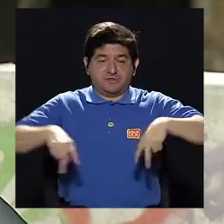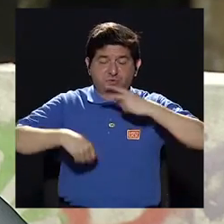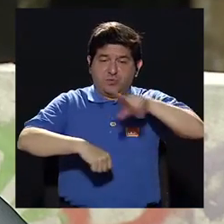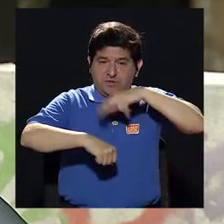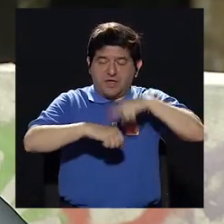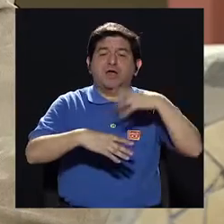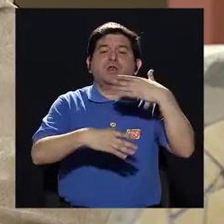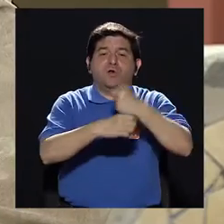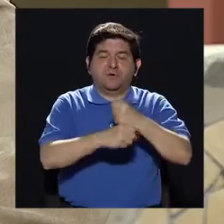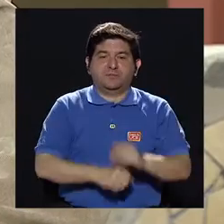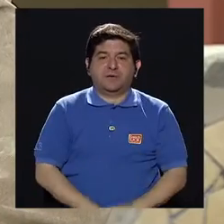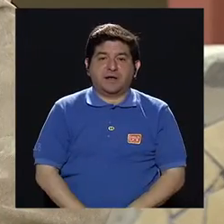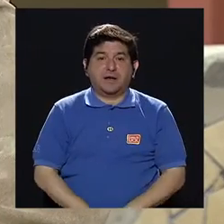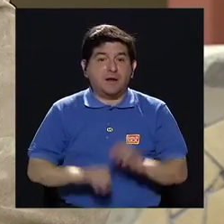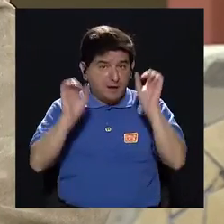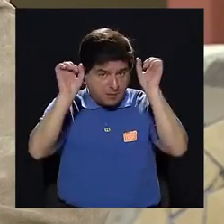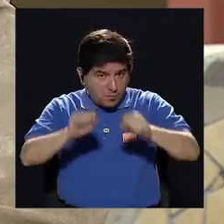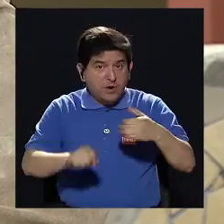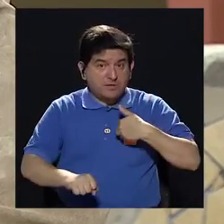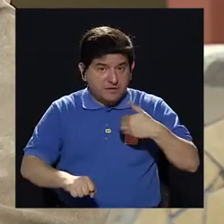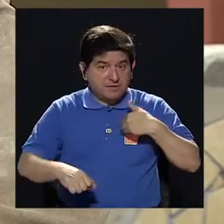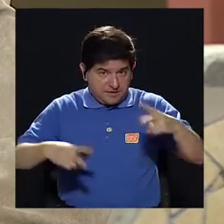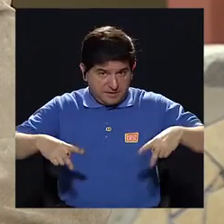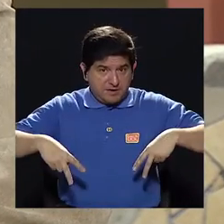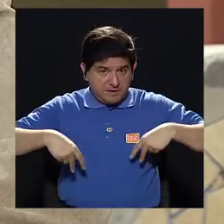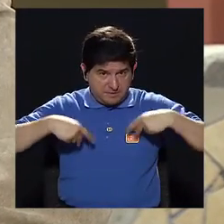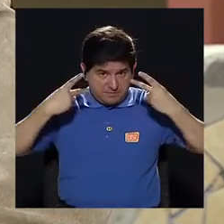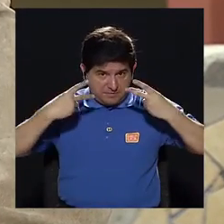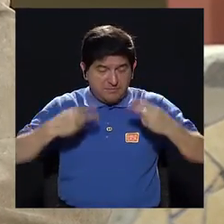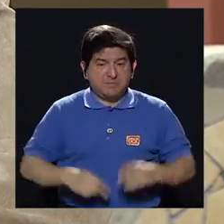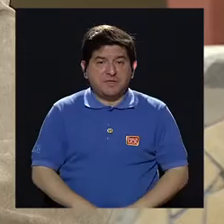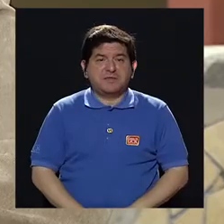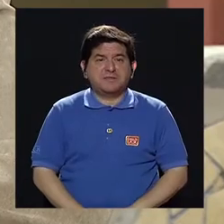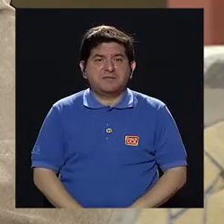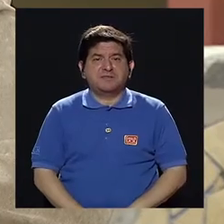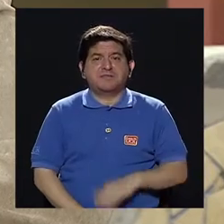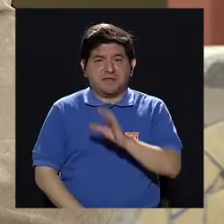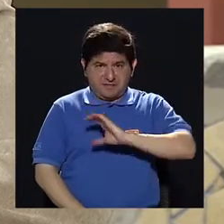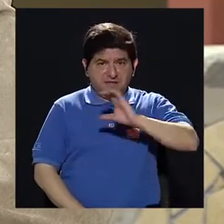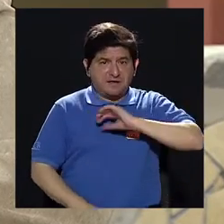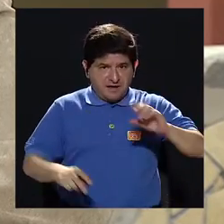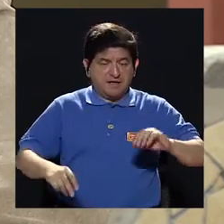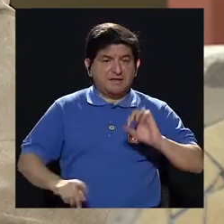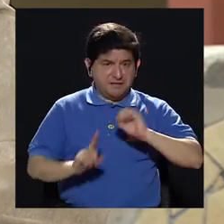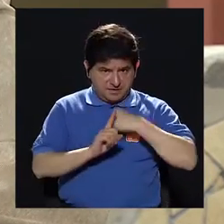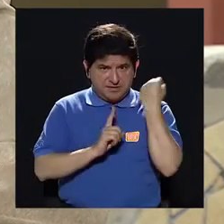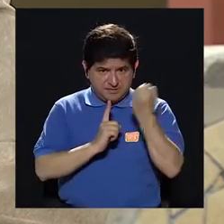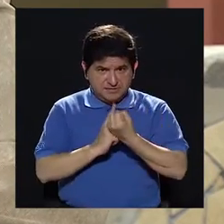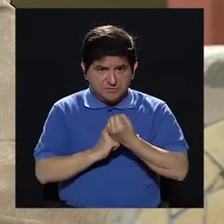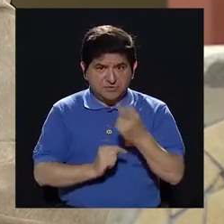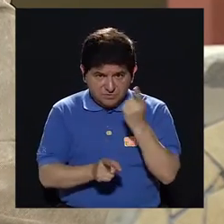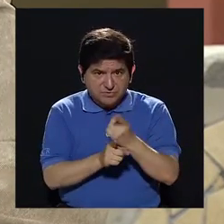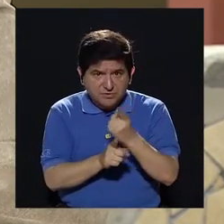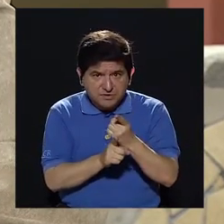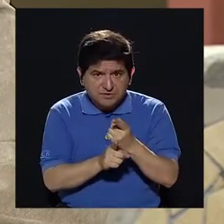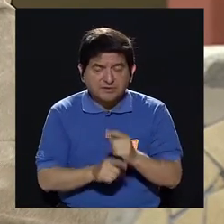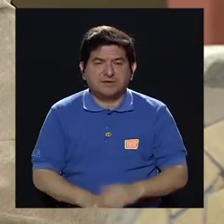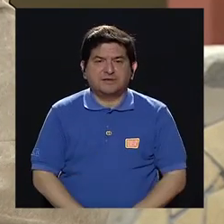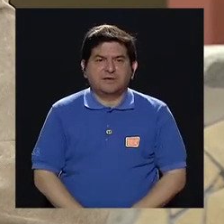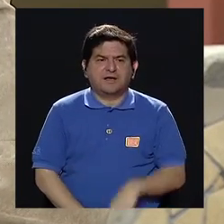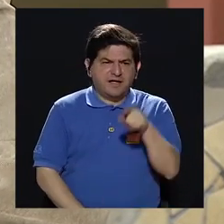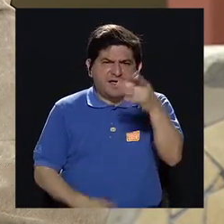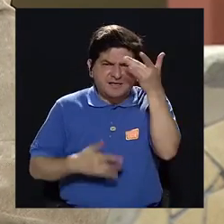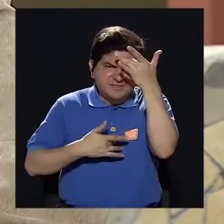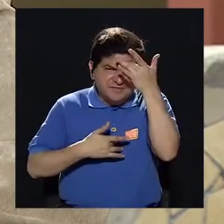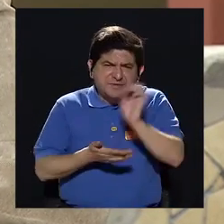vida normal. Entonces, si llegan a tener una condición de calidad de vida. ¿Se puede